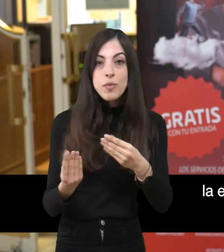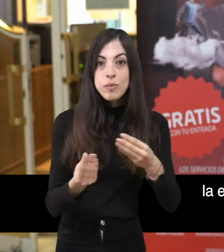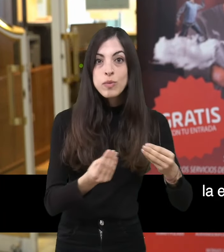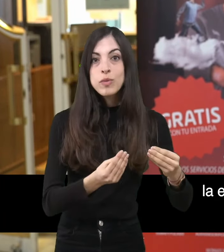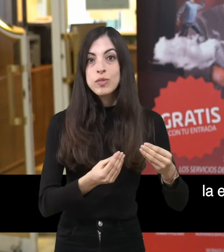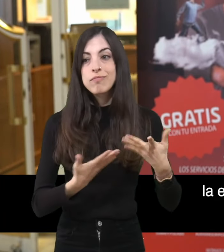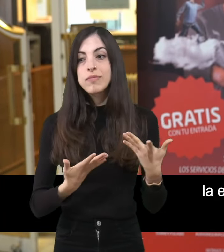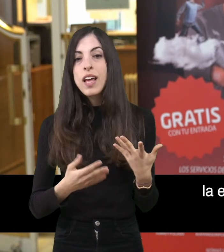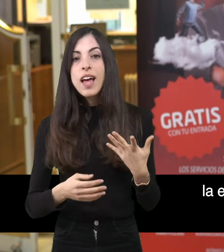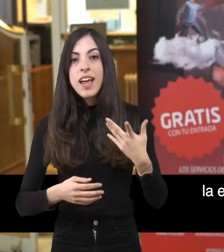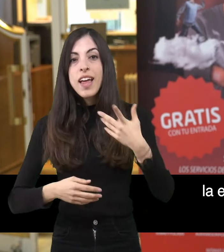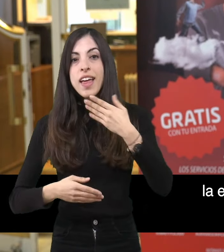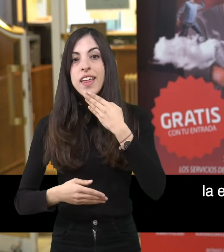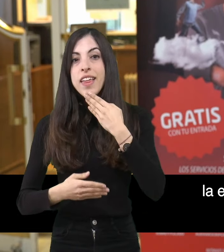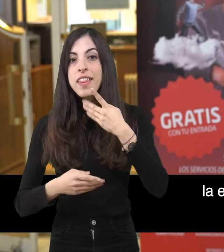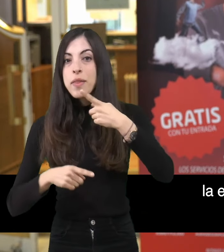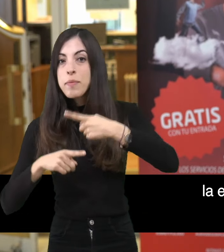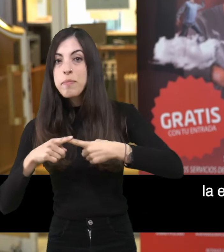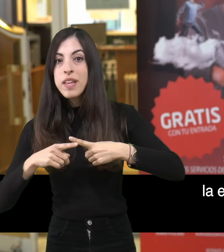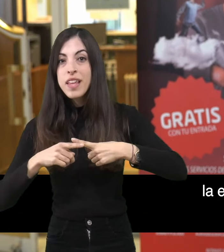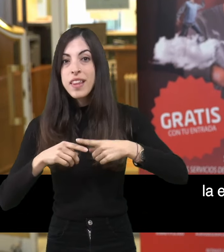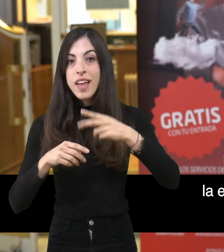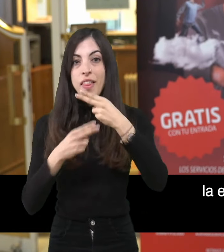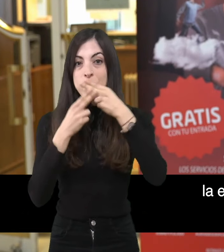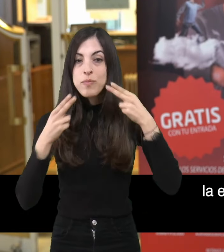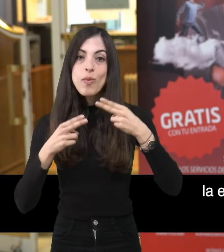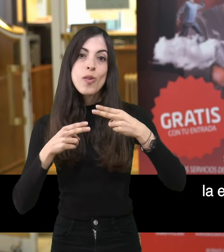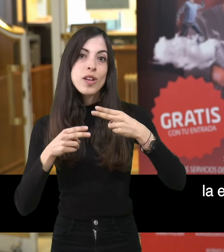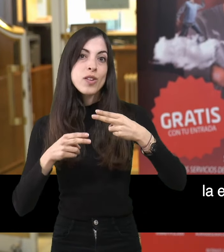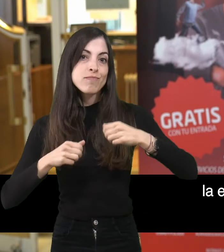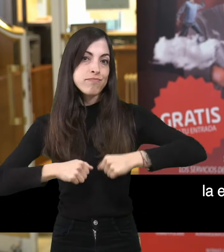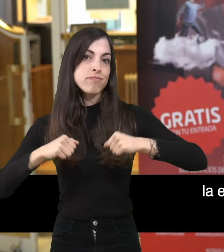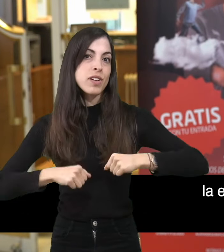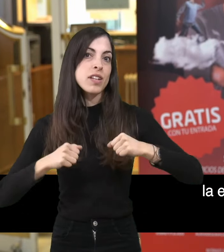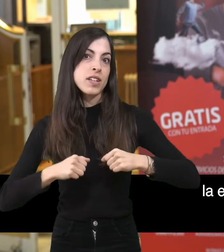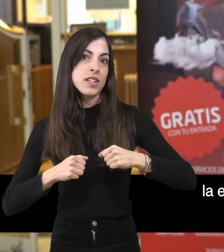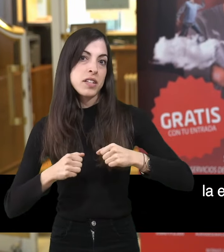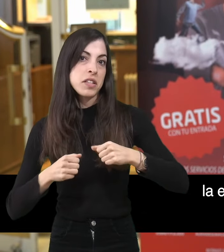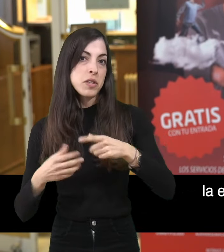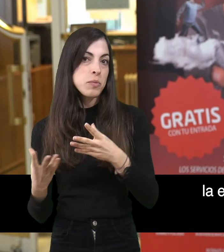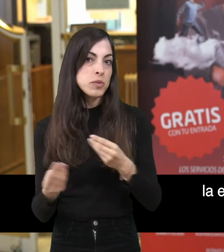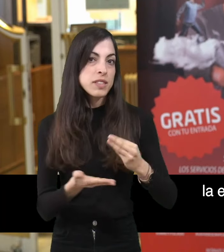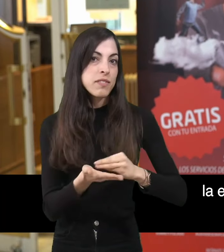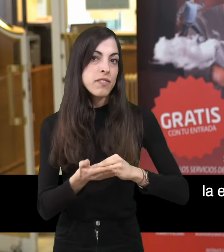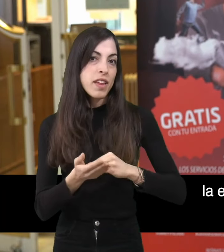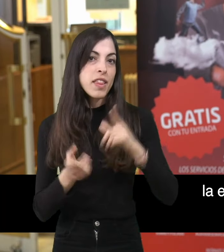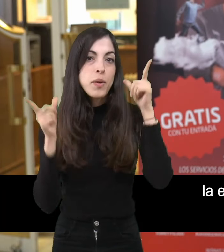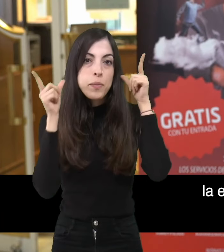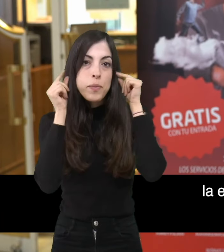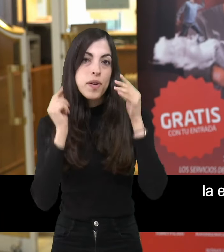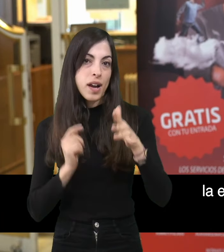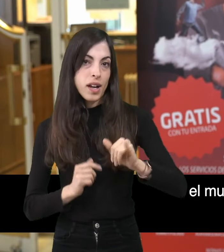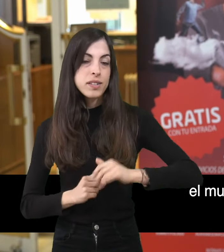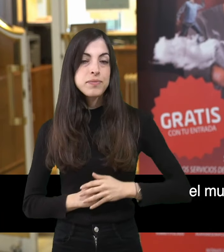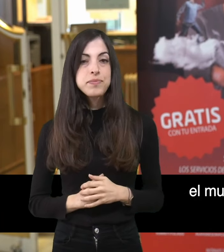la edad media del público del teatro es bastante alta, una edad media bastante alta,